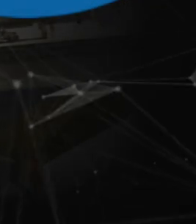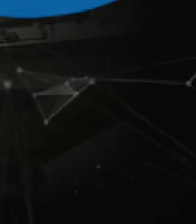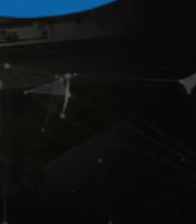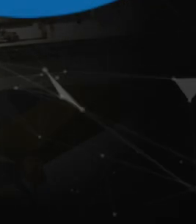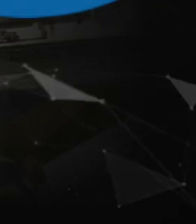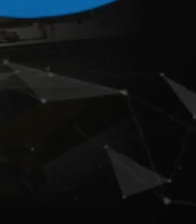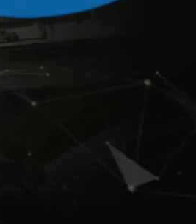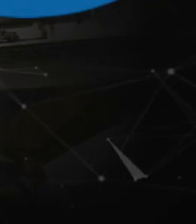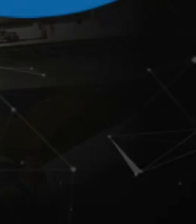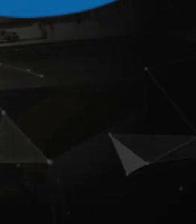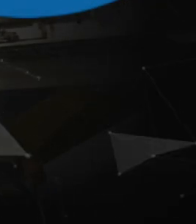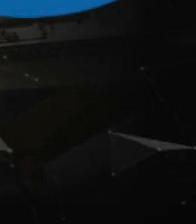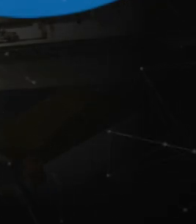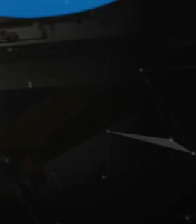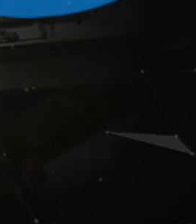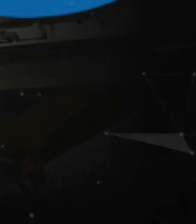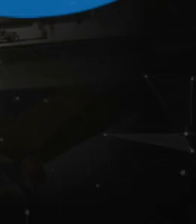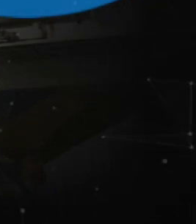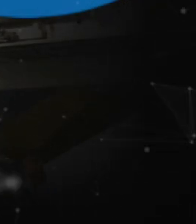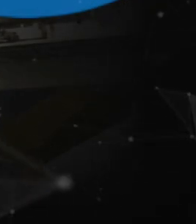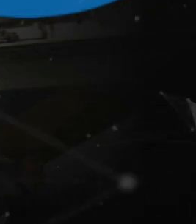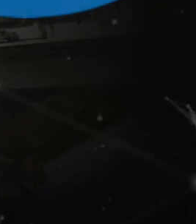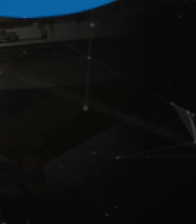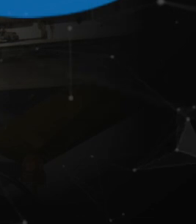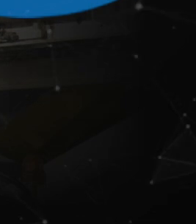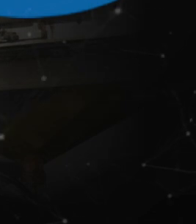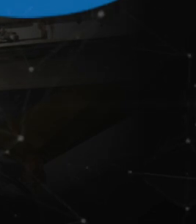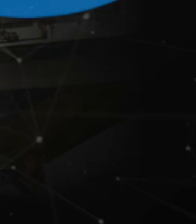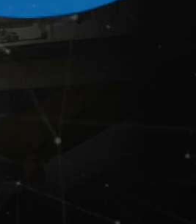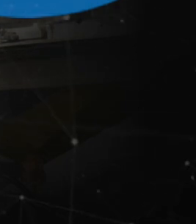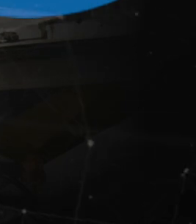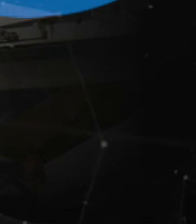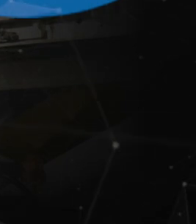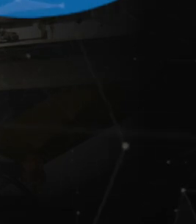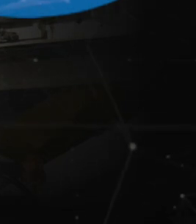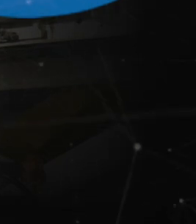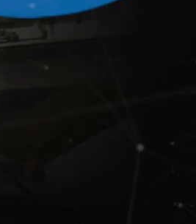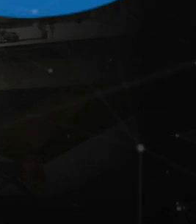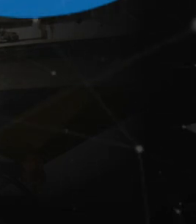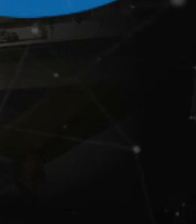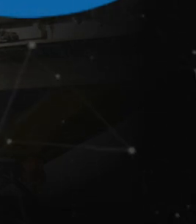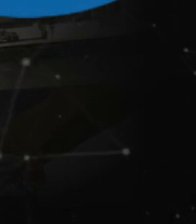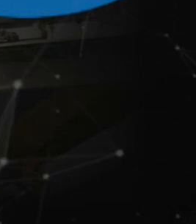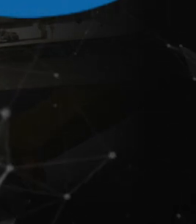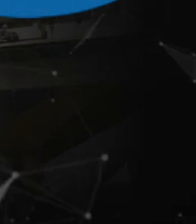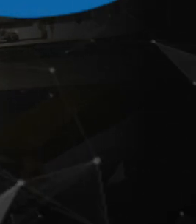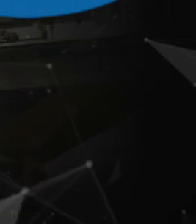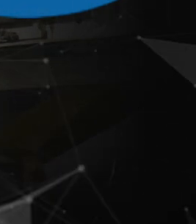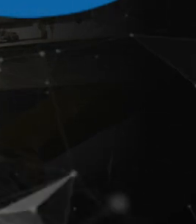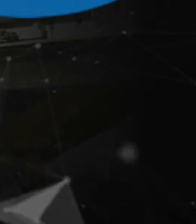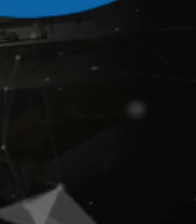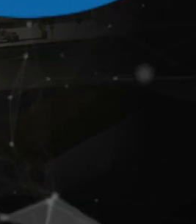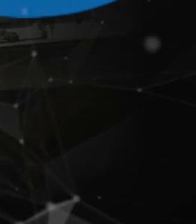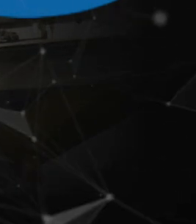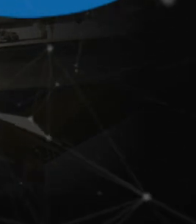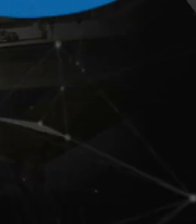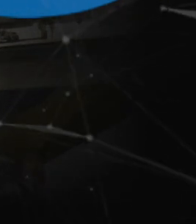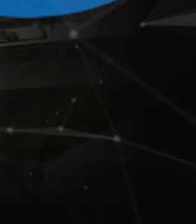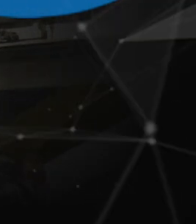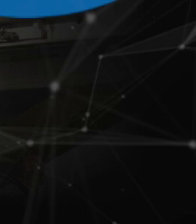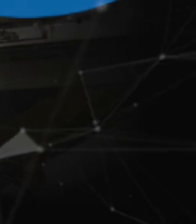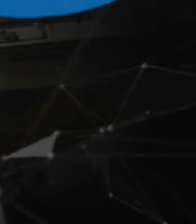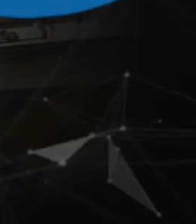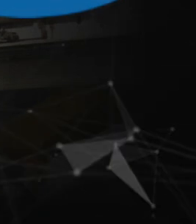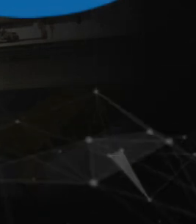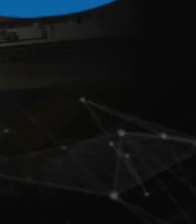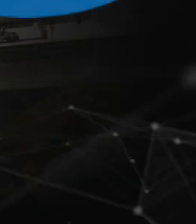Mantente informado y visita nuestra cuenta de Twitter, arroba escucha a diario, donde podrás encontrar notas destacadas y lo más